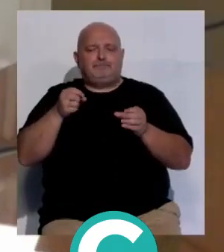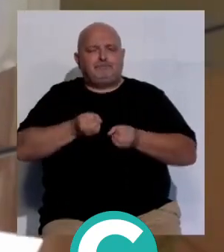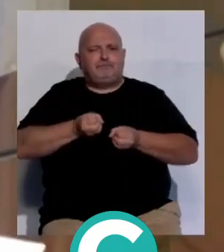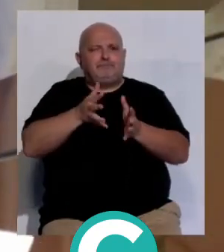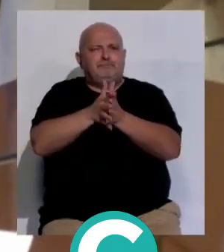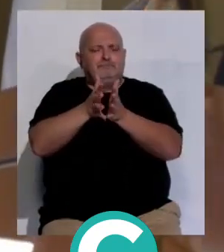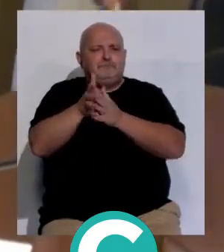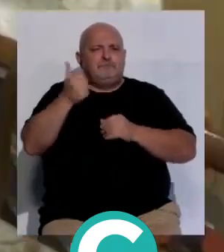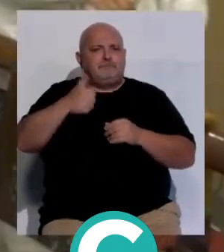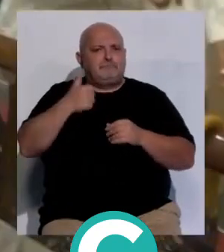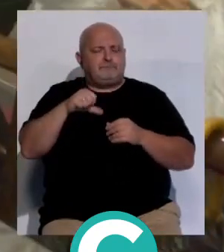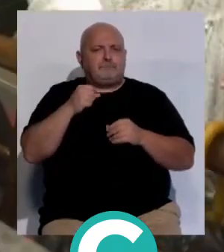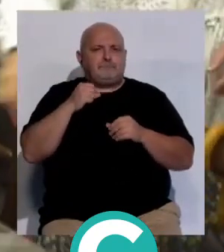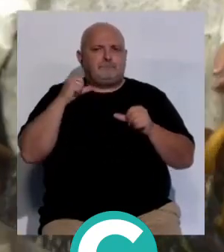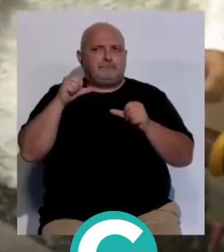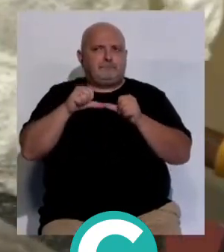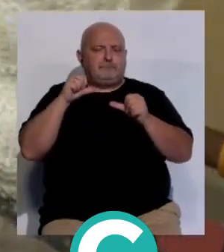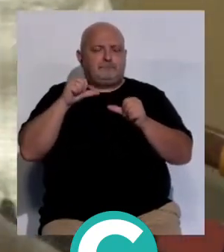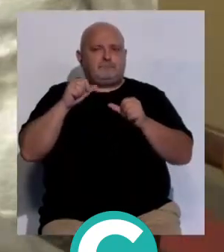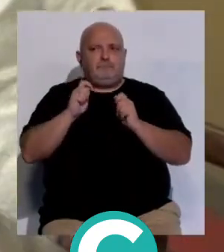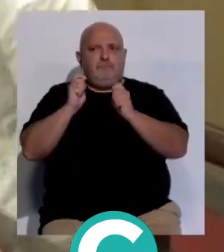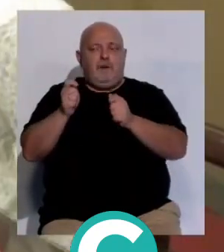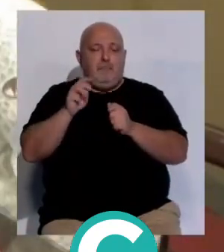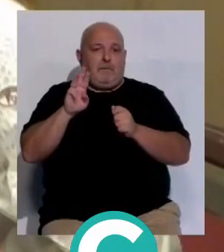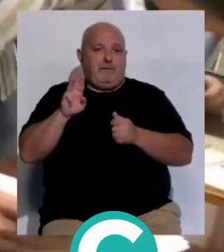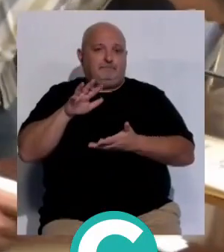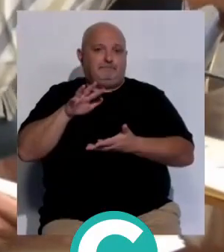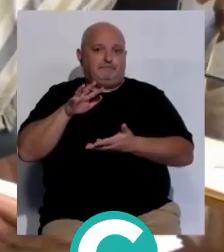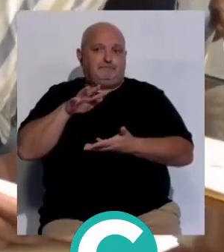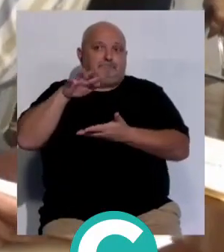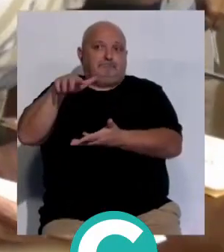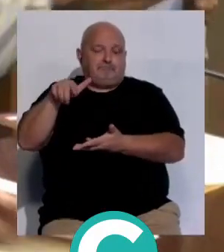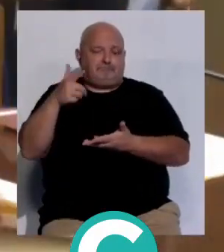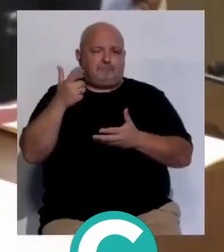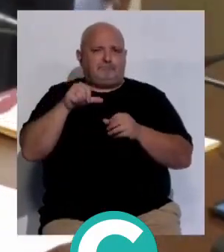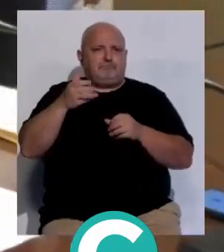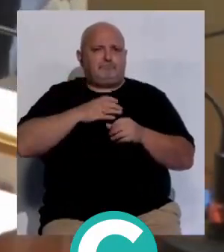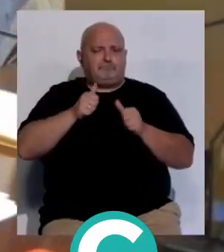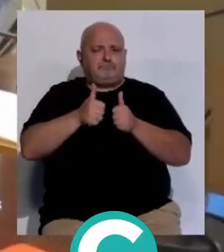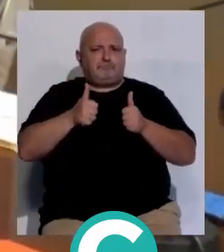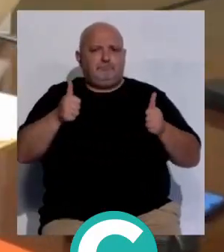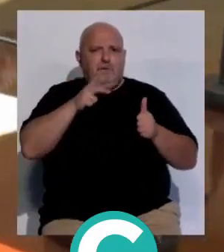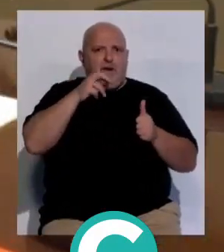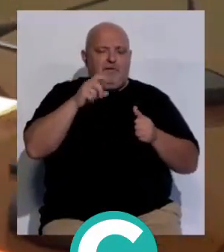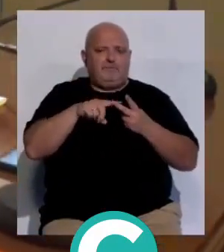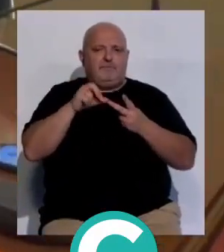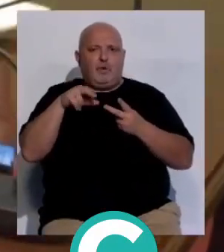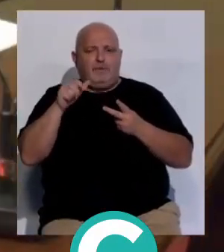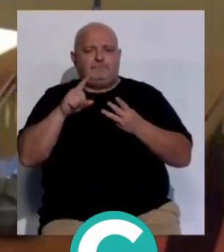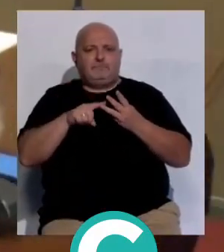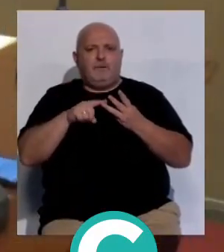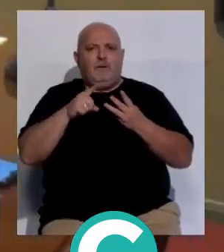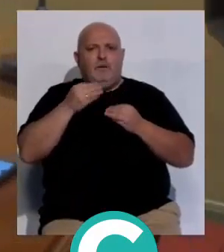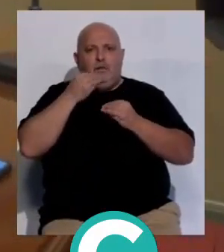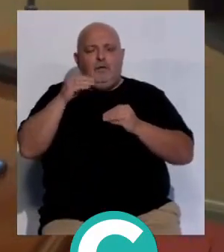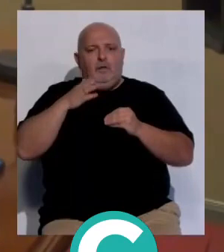los medios para valorar ha dicho la herencia que va a recibir el PP así acompañado de sus concejales Elena Fernández y Lorena Garrón y de